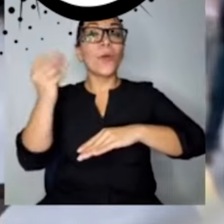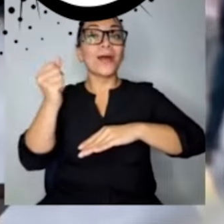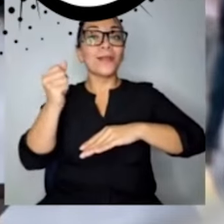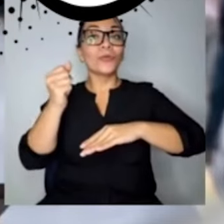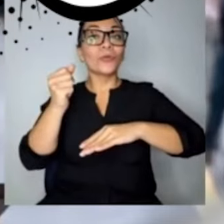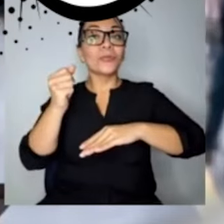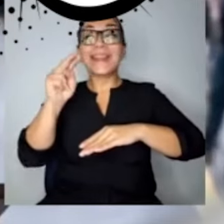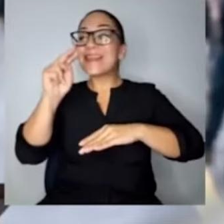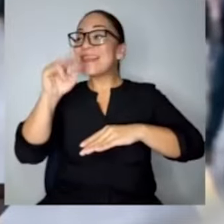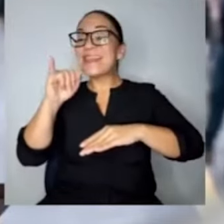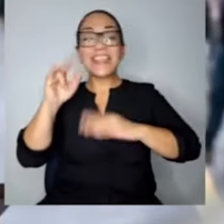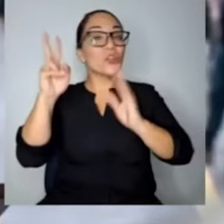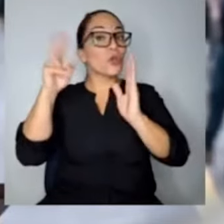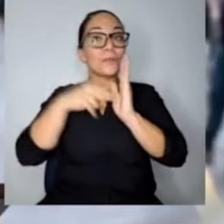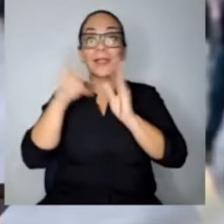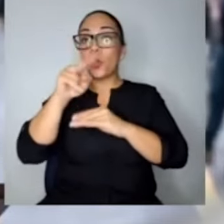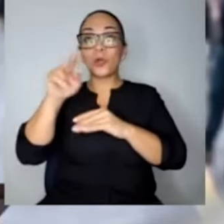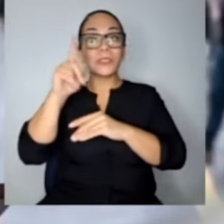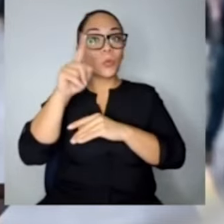pesos al mes.